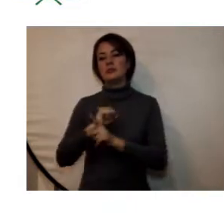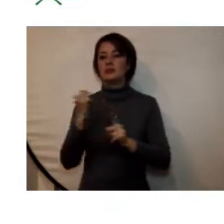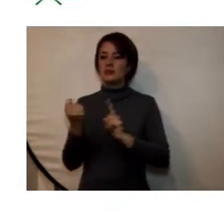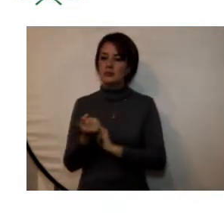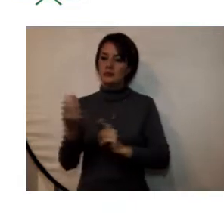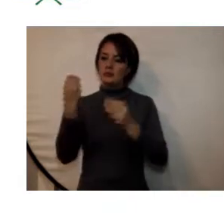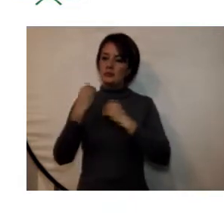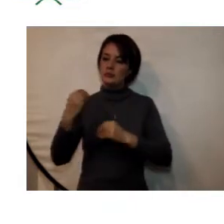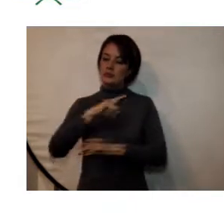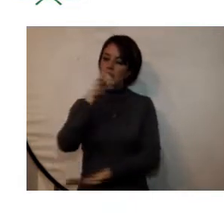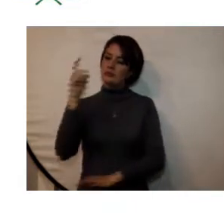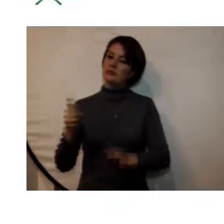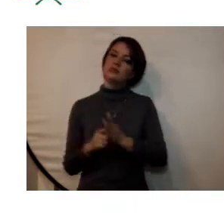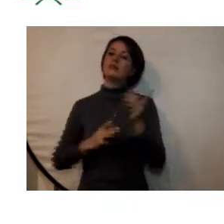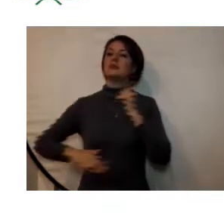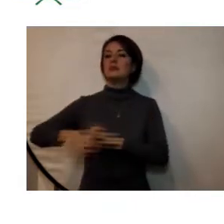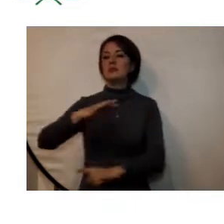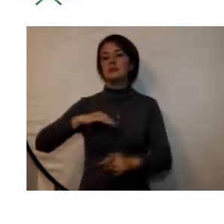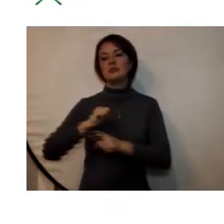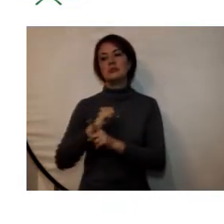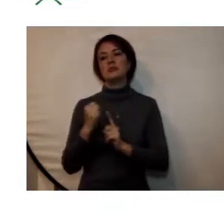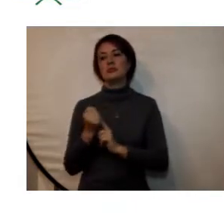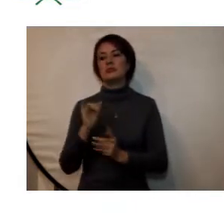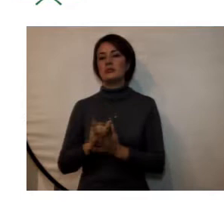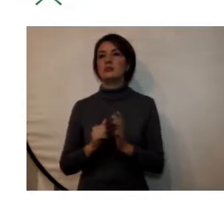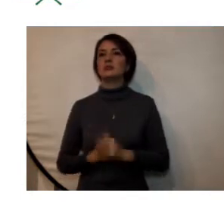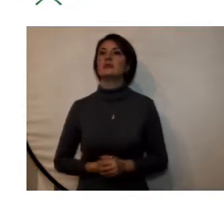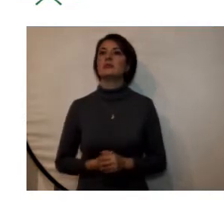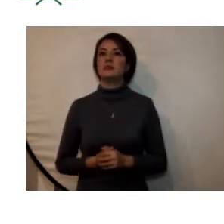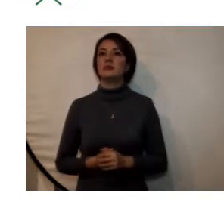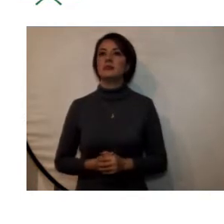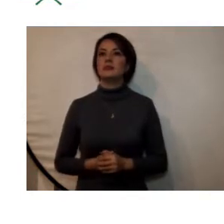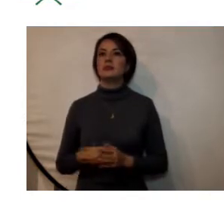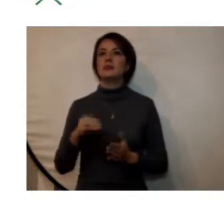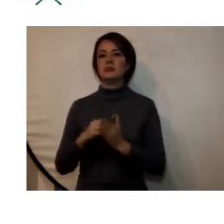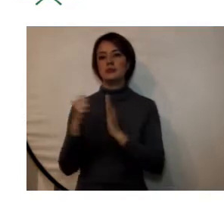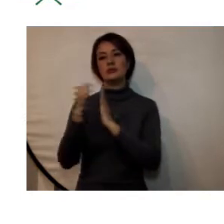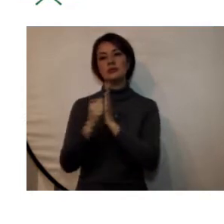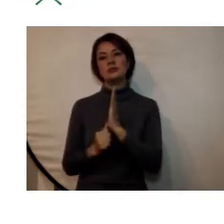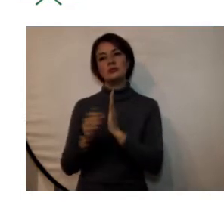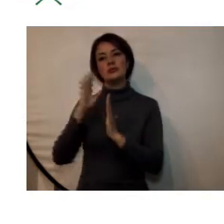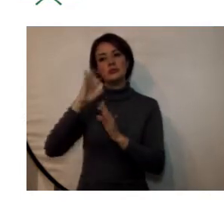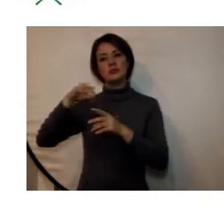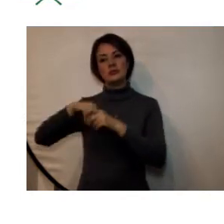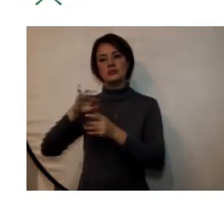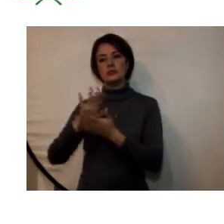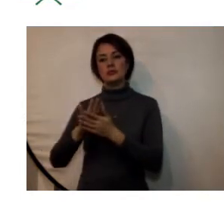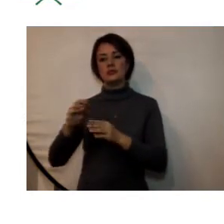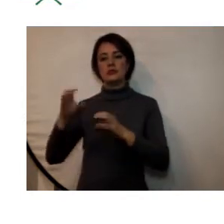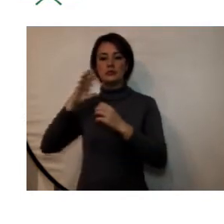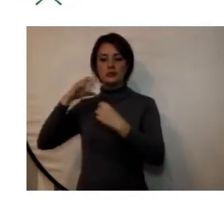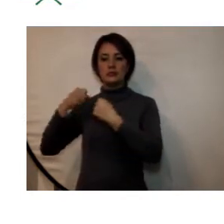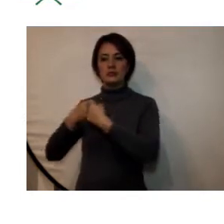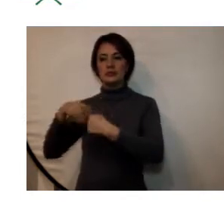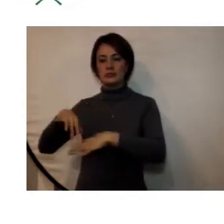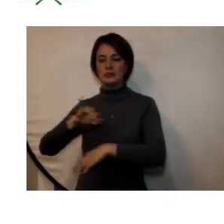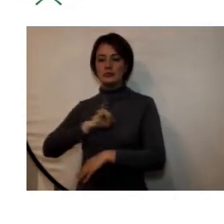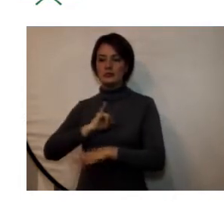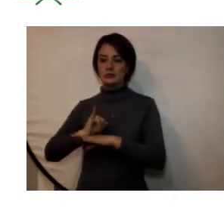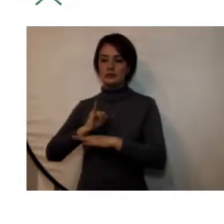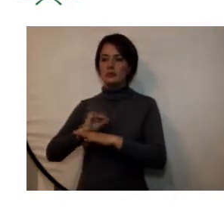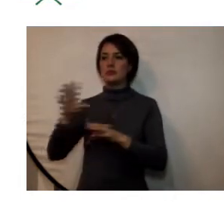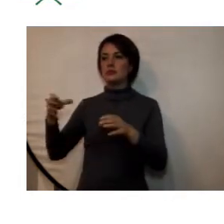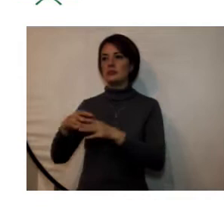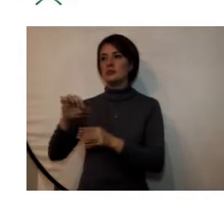y formación integral en un ambiente de sociedad en el marco de los convenios estipulados entre la universidad y entidades adscritas al sector